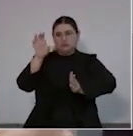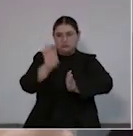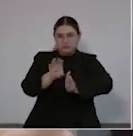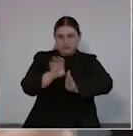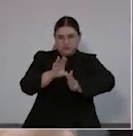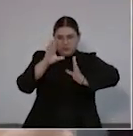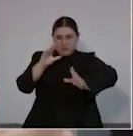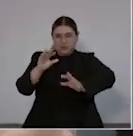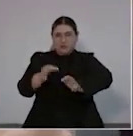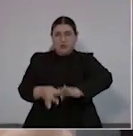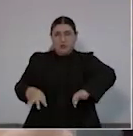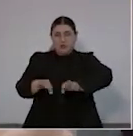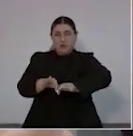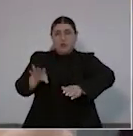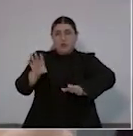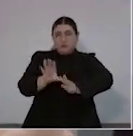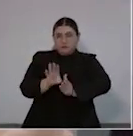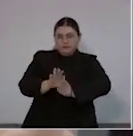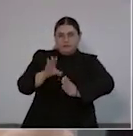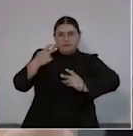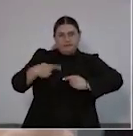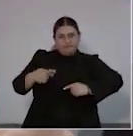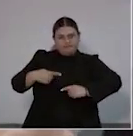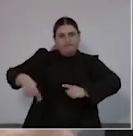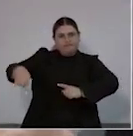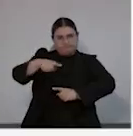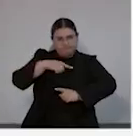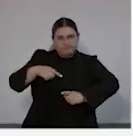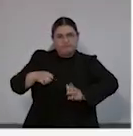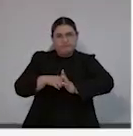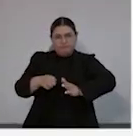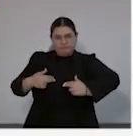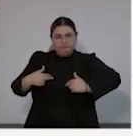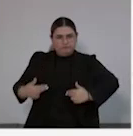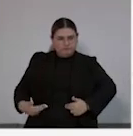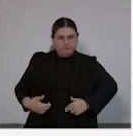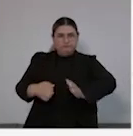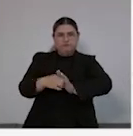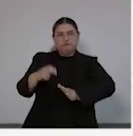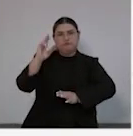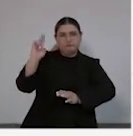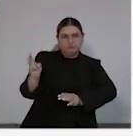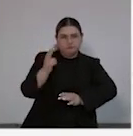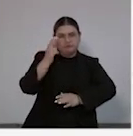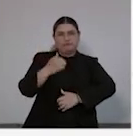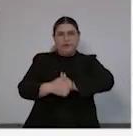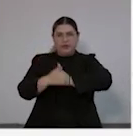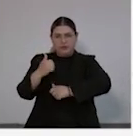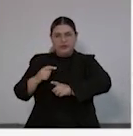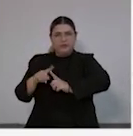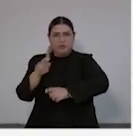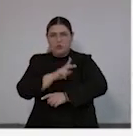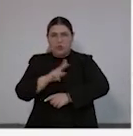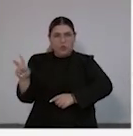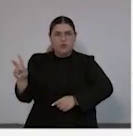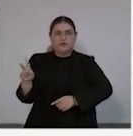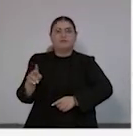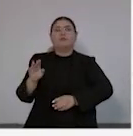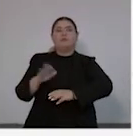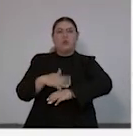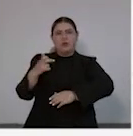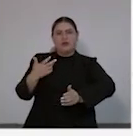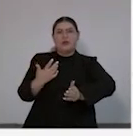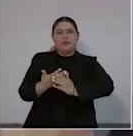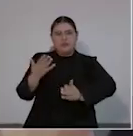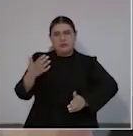maquiladoras, generar recursos humanos como las universidades, las carreras, todo eso. En ese sentido,